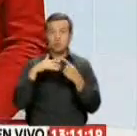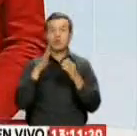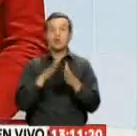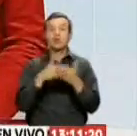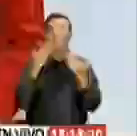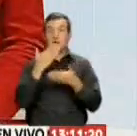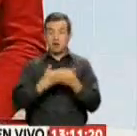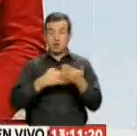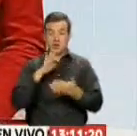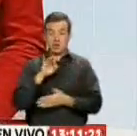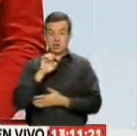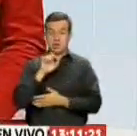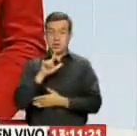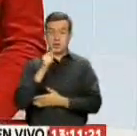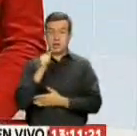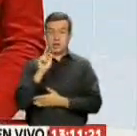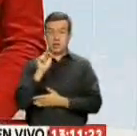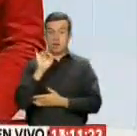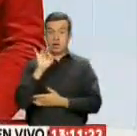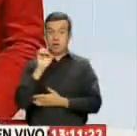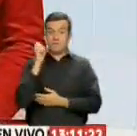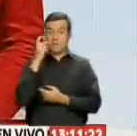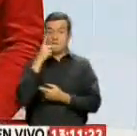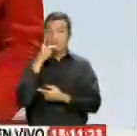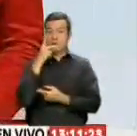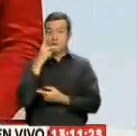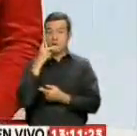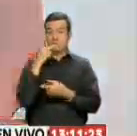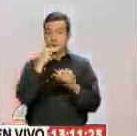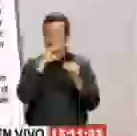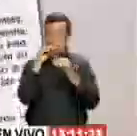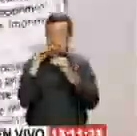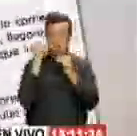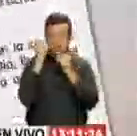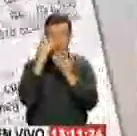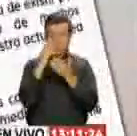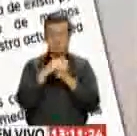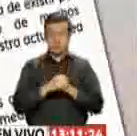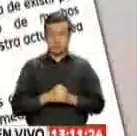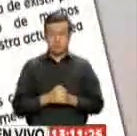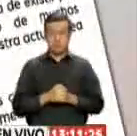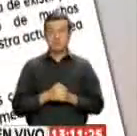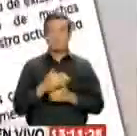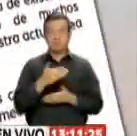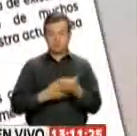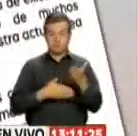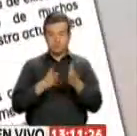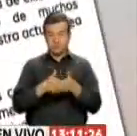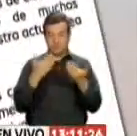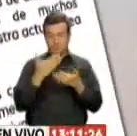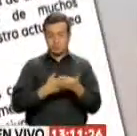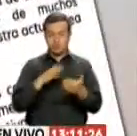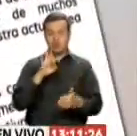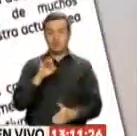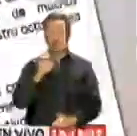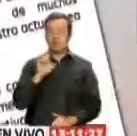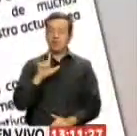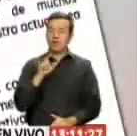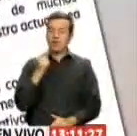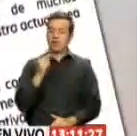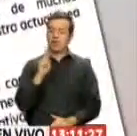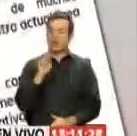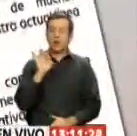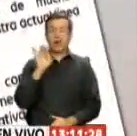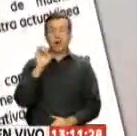El Telegrafo ante una serie de rumores que circulan en redes sociales. Diario El Telegrafo considera preciso responder las